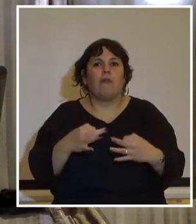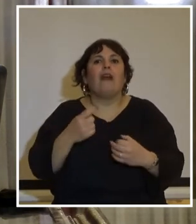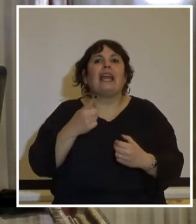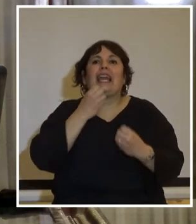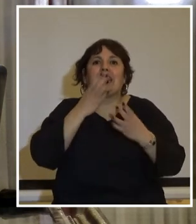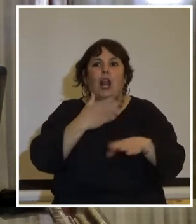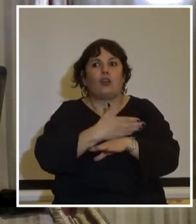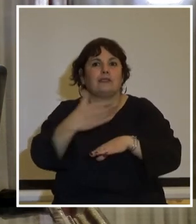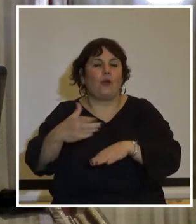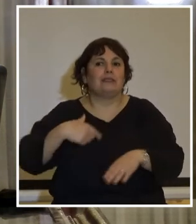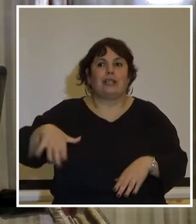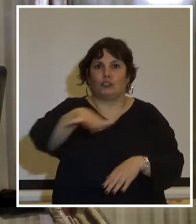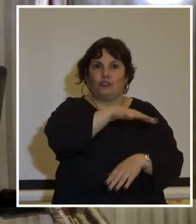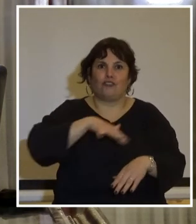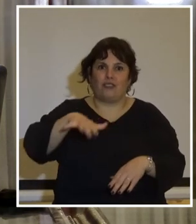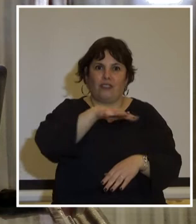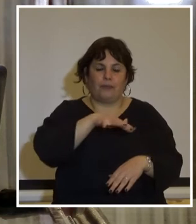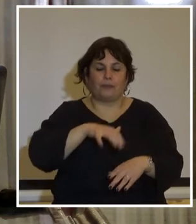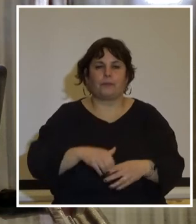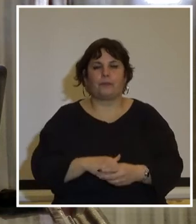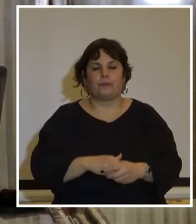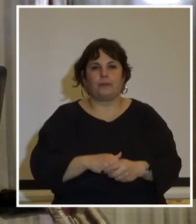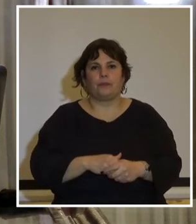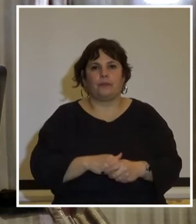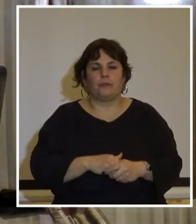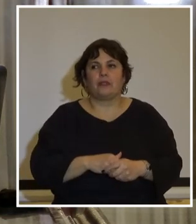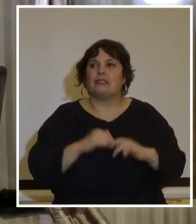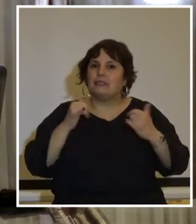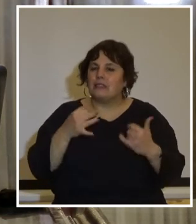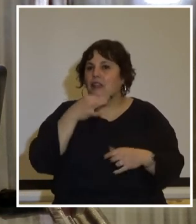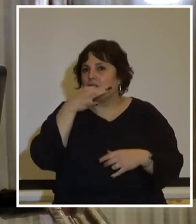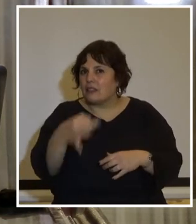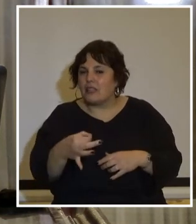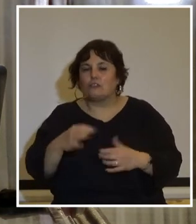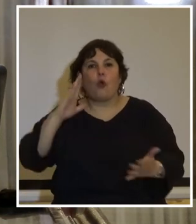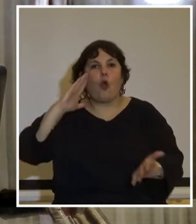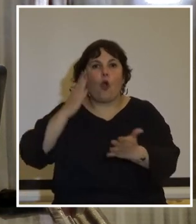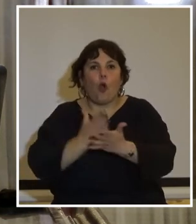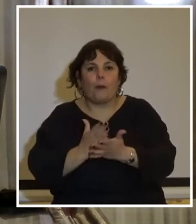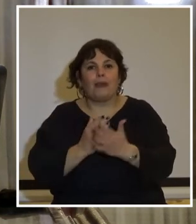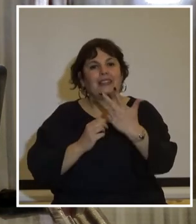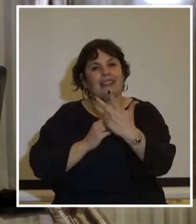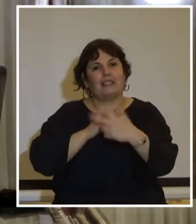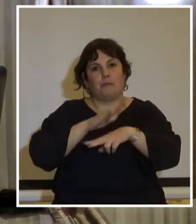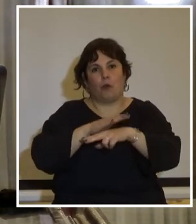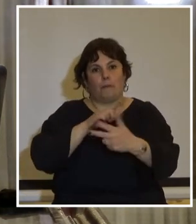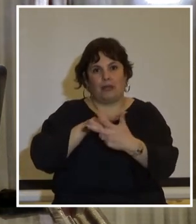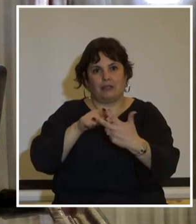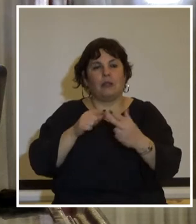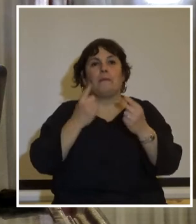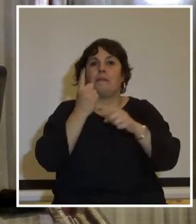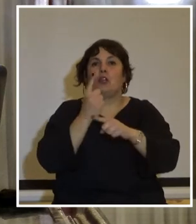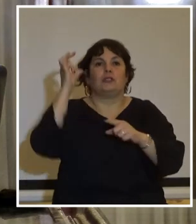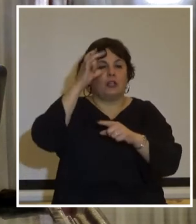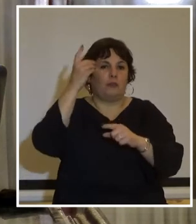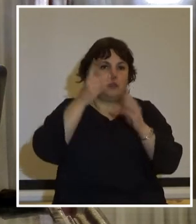que significó para la sociedad haber recuperado la democracia se ha dicho y con razón que el golpe de Estado se dio en tres tiempos siendo la disolución de las